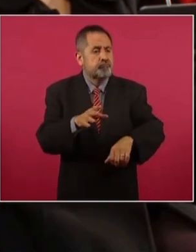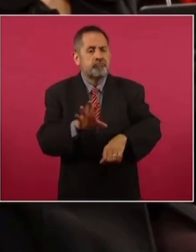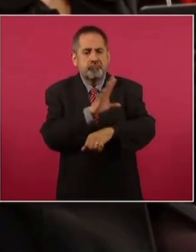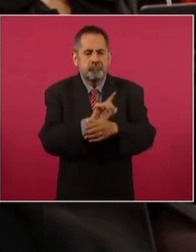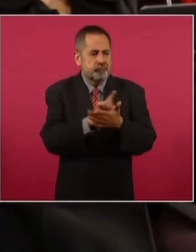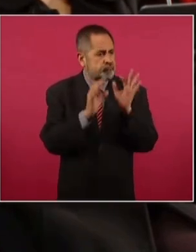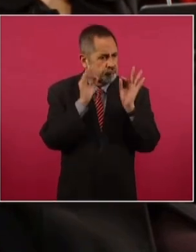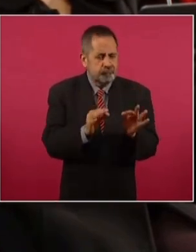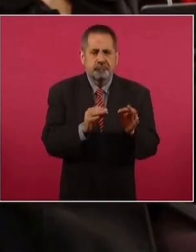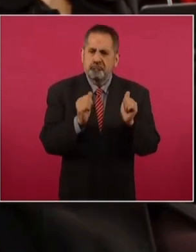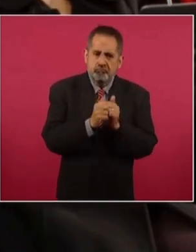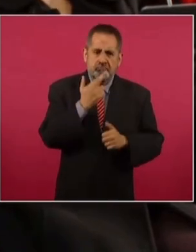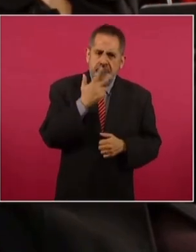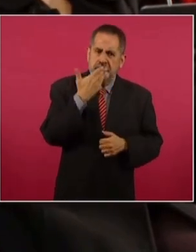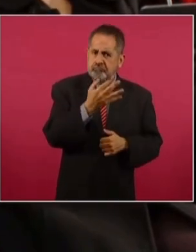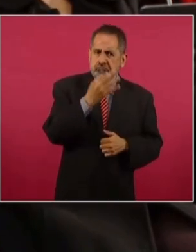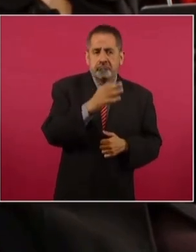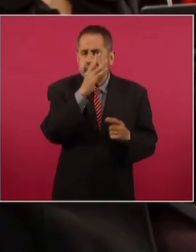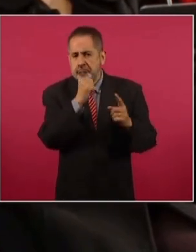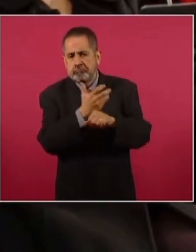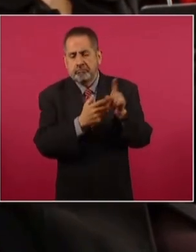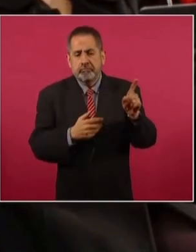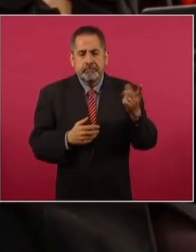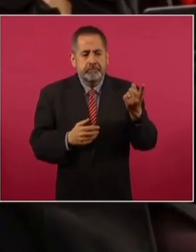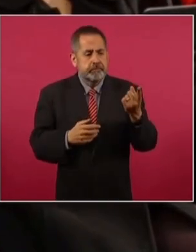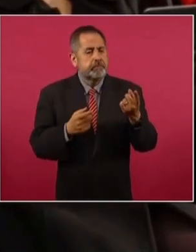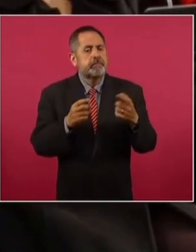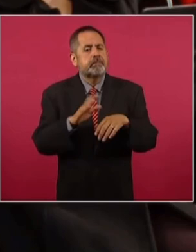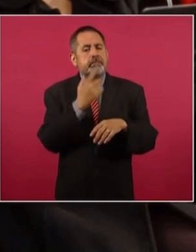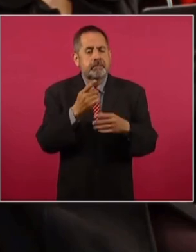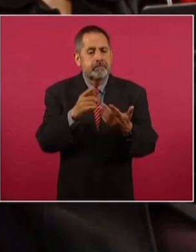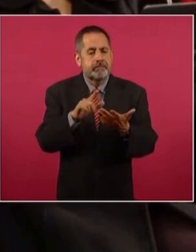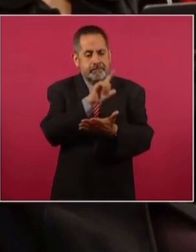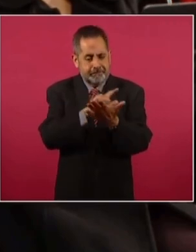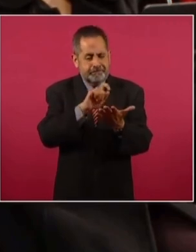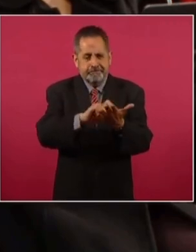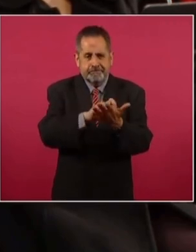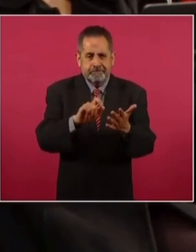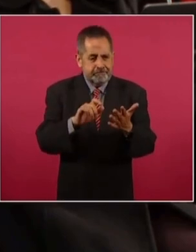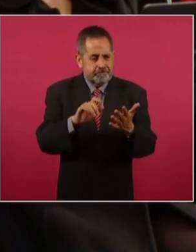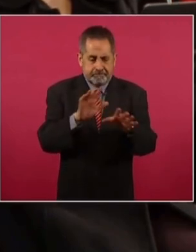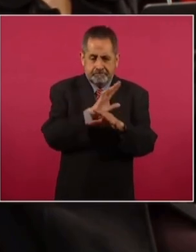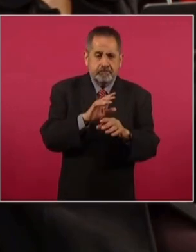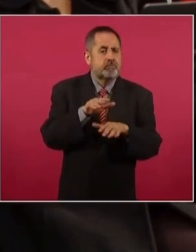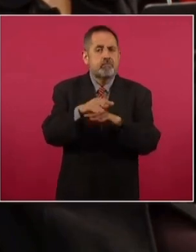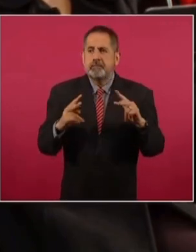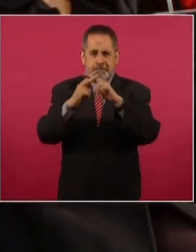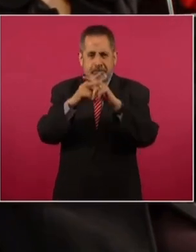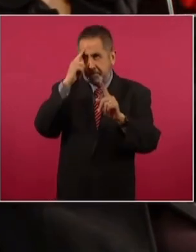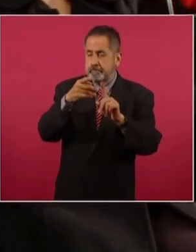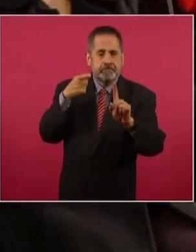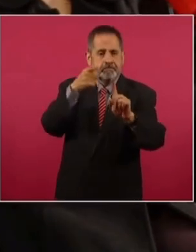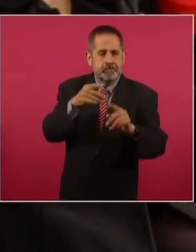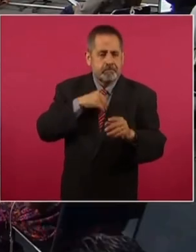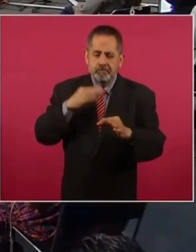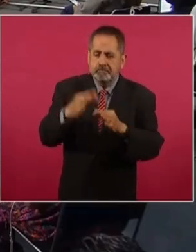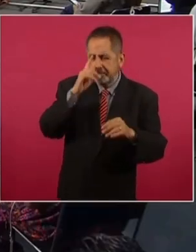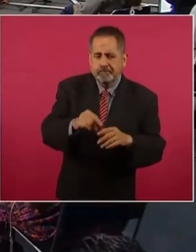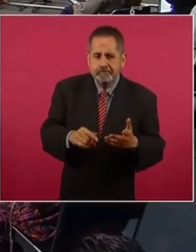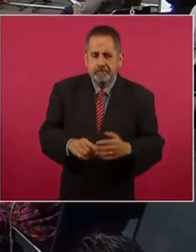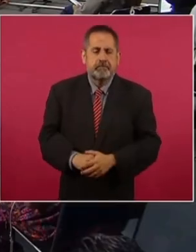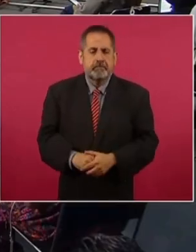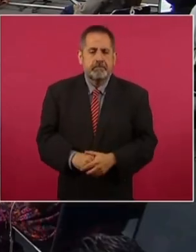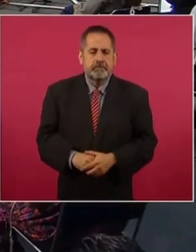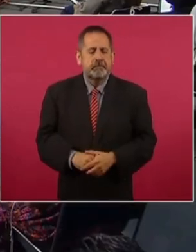limpias, confiables. Entonces, además, revierten las reformas que hizo el país bajo el Acuerdo de París para cumplir con sus objetivos. Sí, no